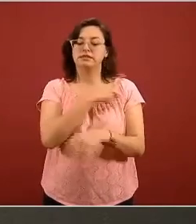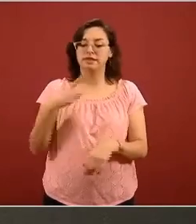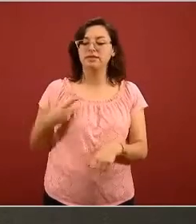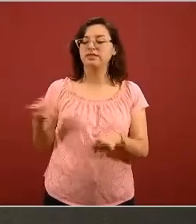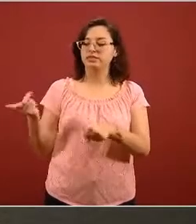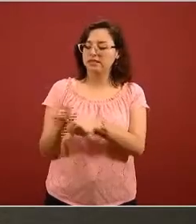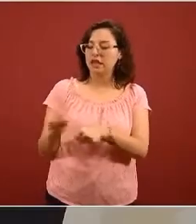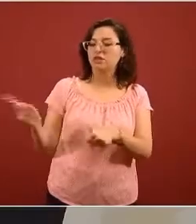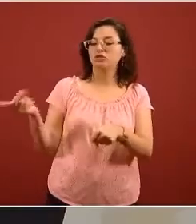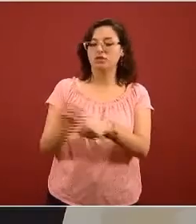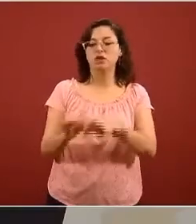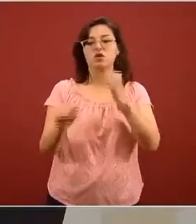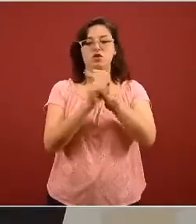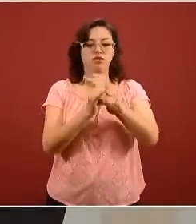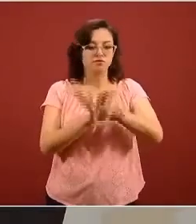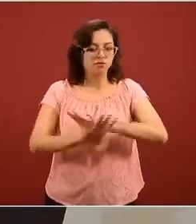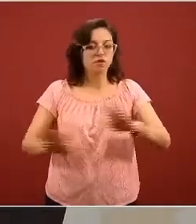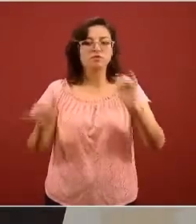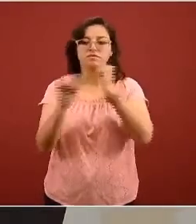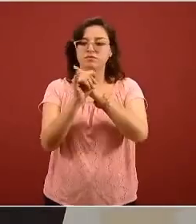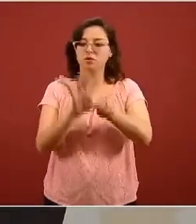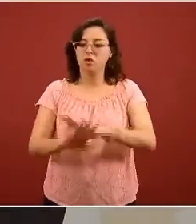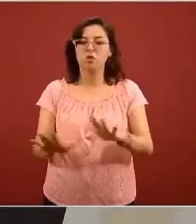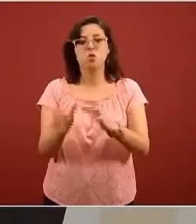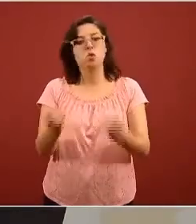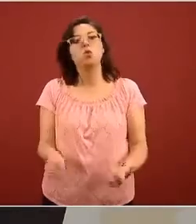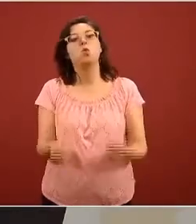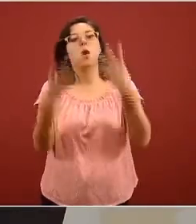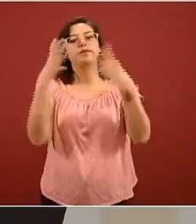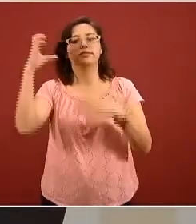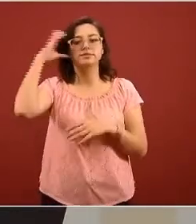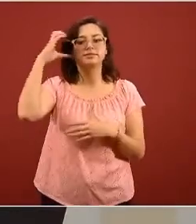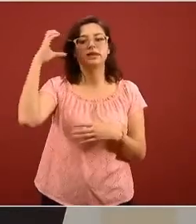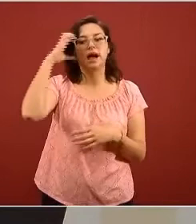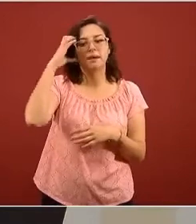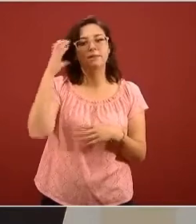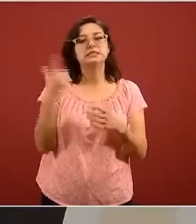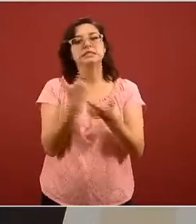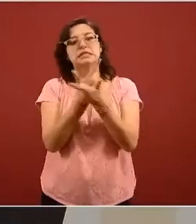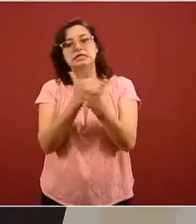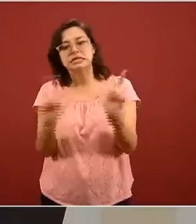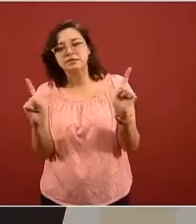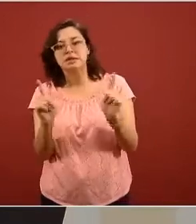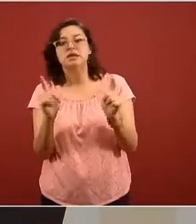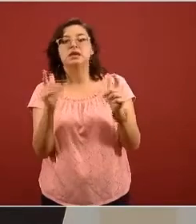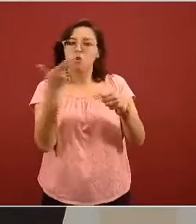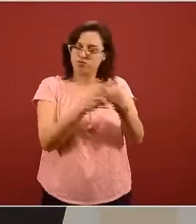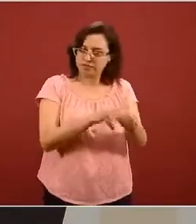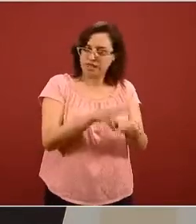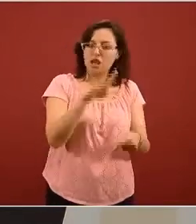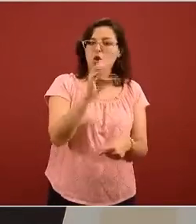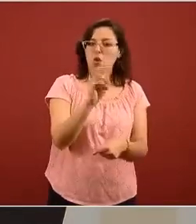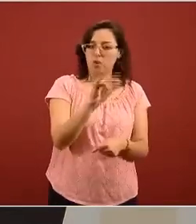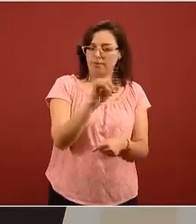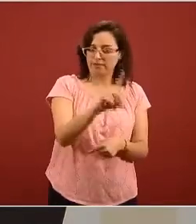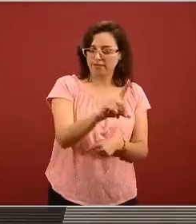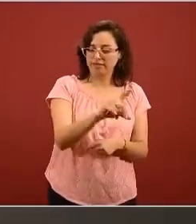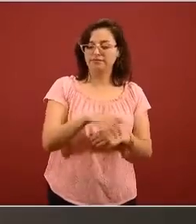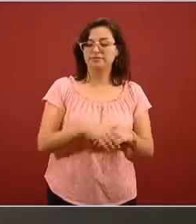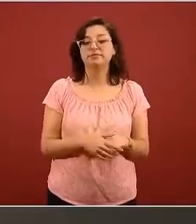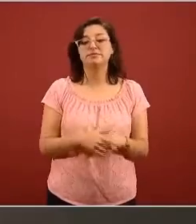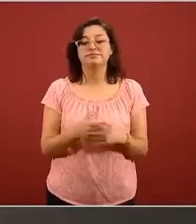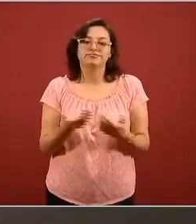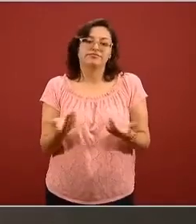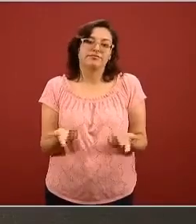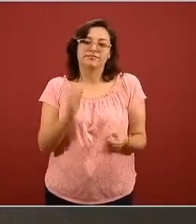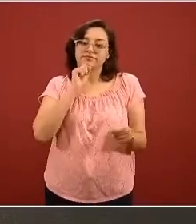diariamente sus disponibilidad de camas de los hospitales COVID y justamente esto ayuda a resolver